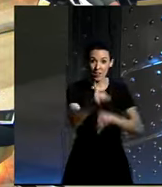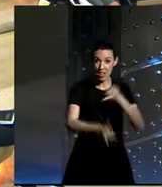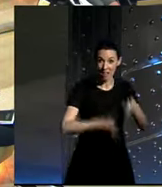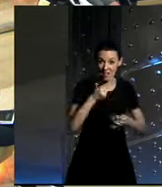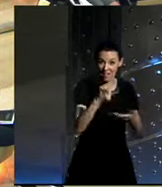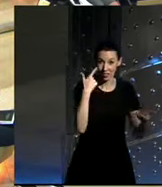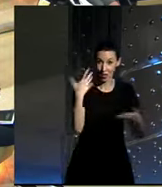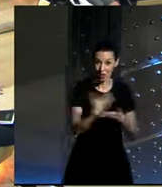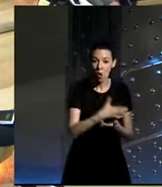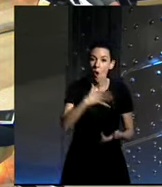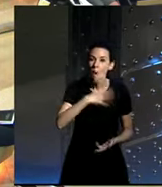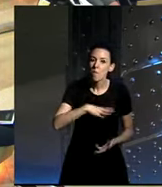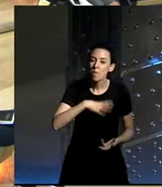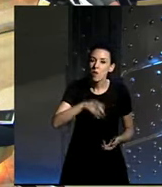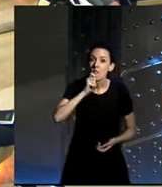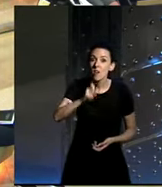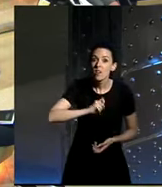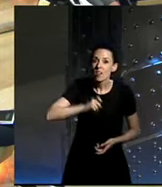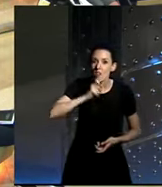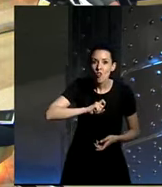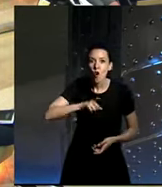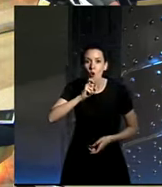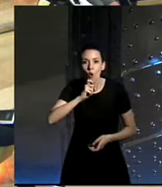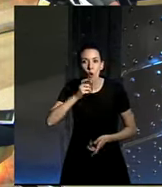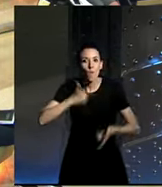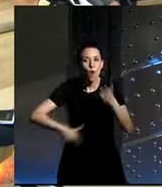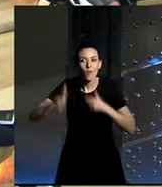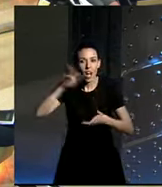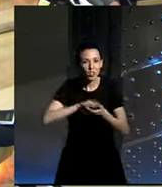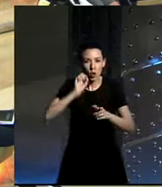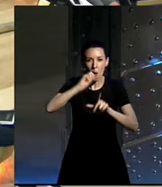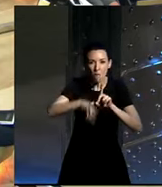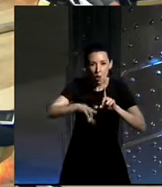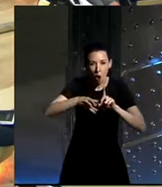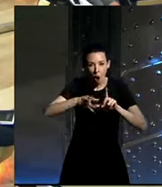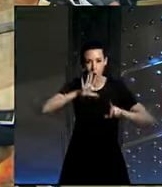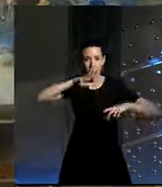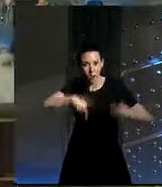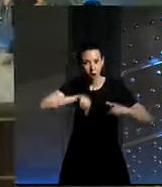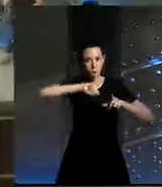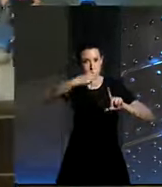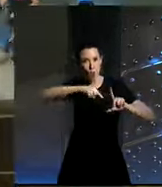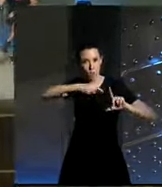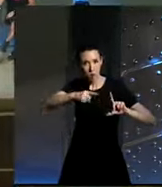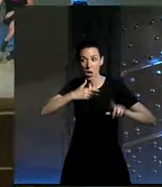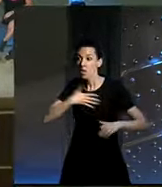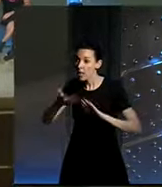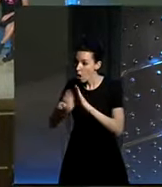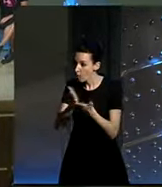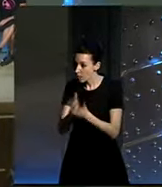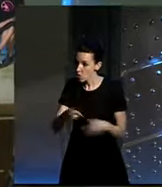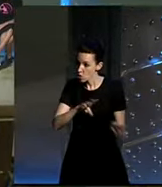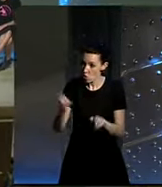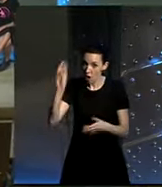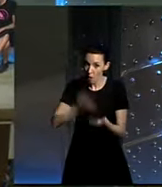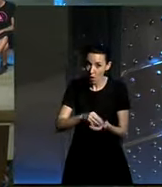durante todo el día que por favor nos tengan muy al tanto de cómo va ese viaje que haya un blog actualizándose constantemente quiero otro libro de bicis de Pedro con